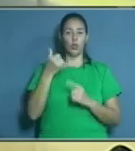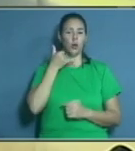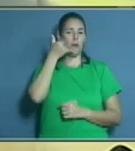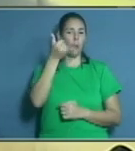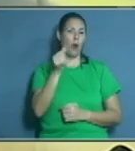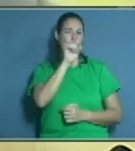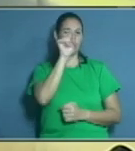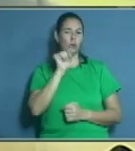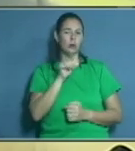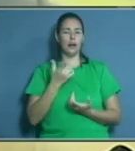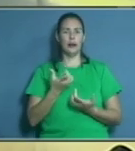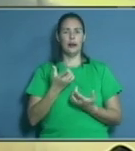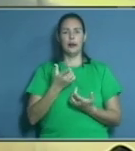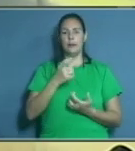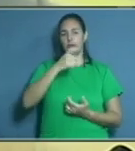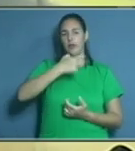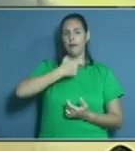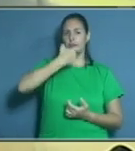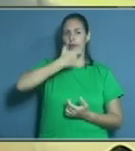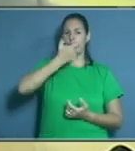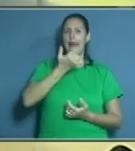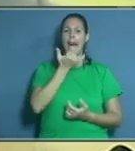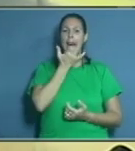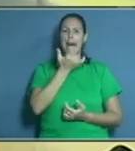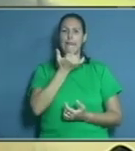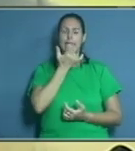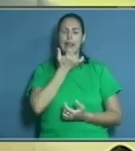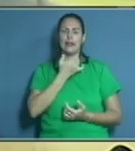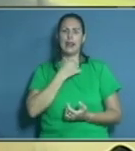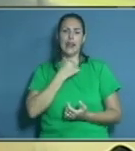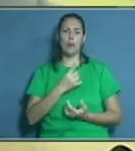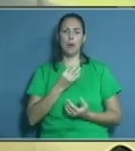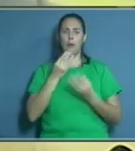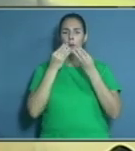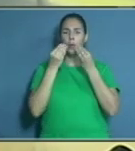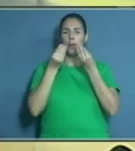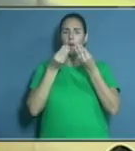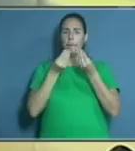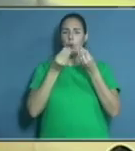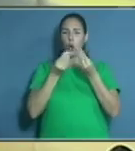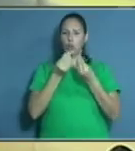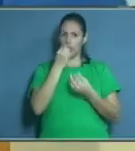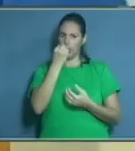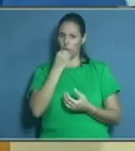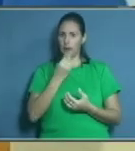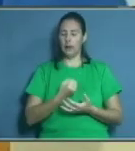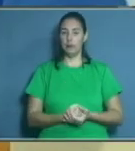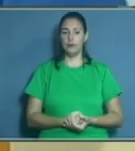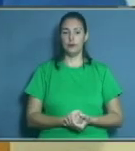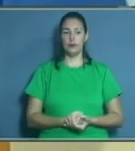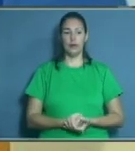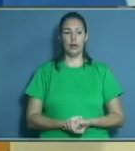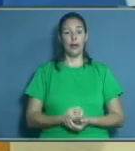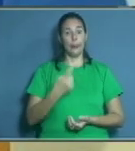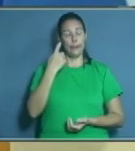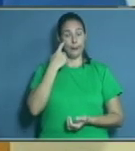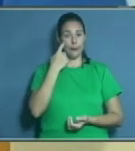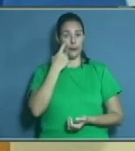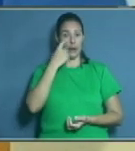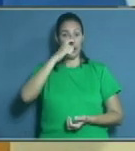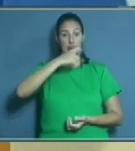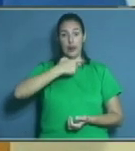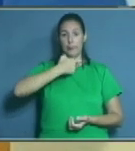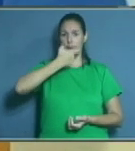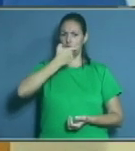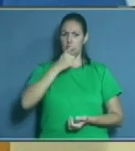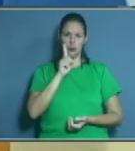ar cuánto afecta la prótesis dental, la percepción del sabor de los alimentos. Interesante esto. Bueno, la prótesis dental apenas